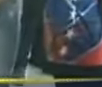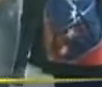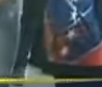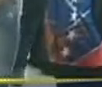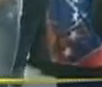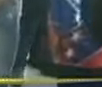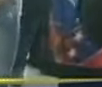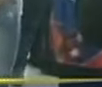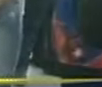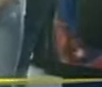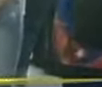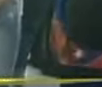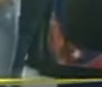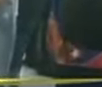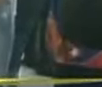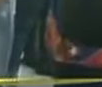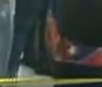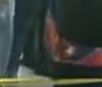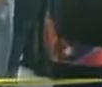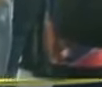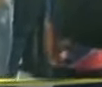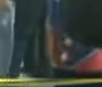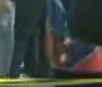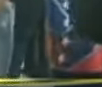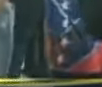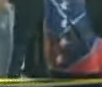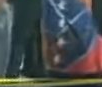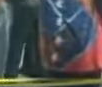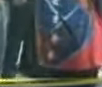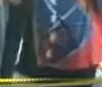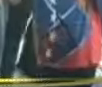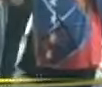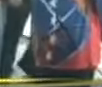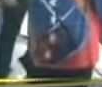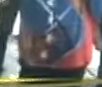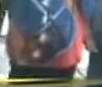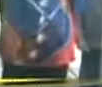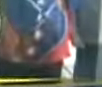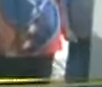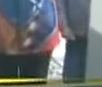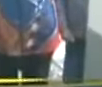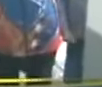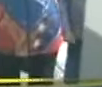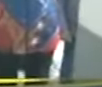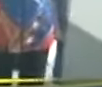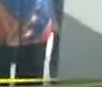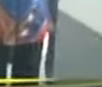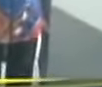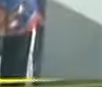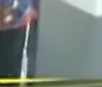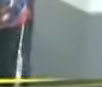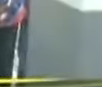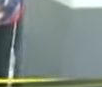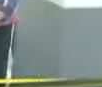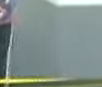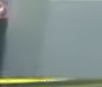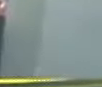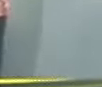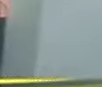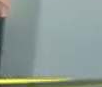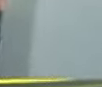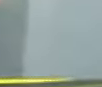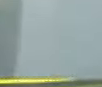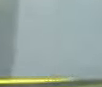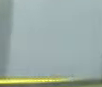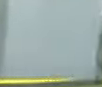doctora Gladys Román de Cisnero en lo que han sido estas importantes obras de rehabilitación que permiten un confort para los estudiantes